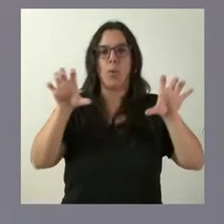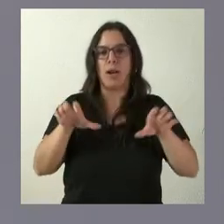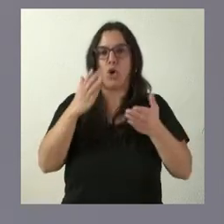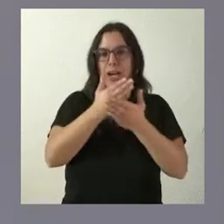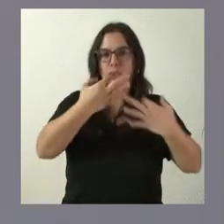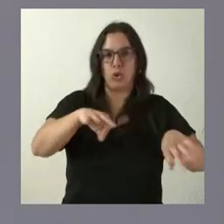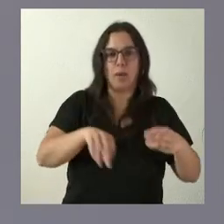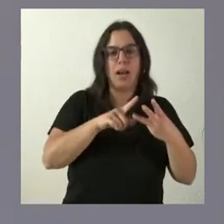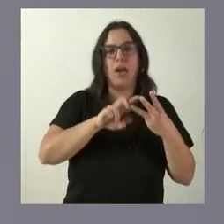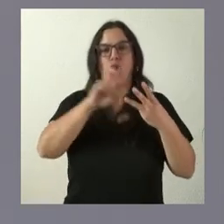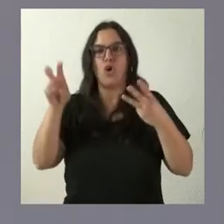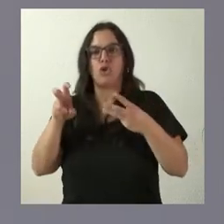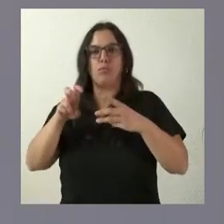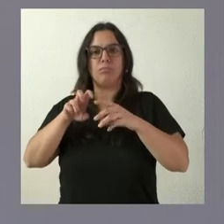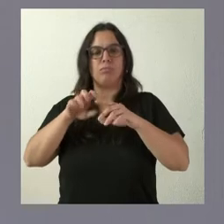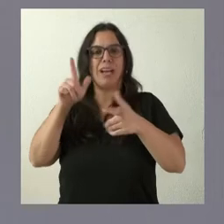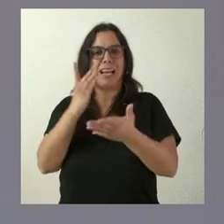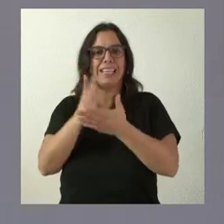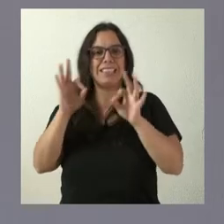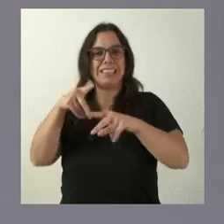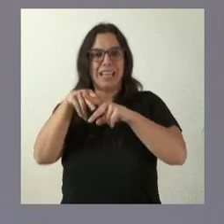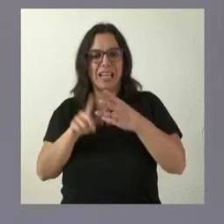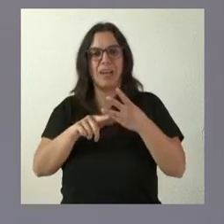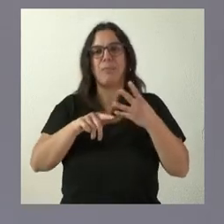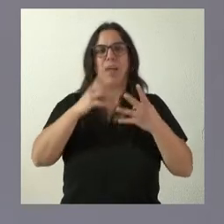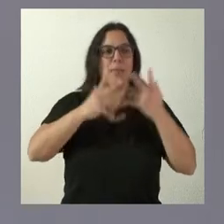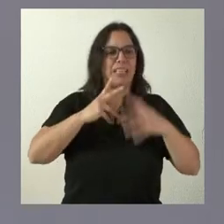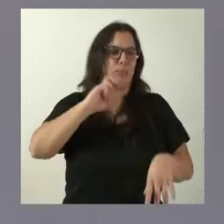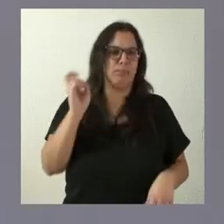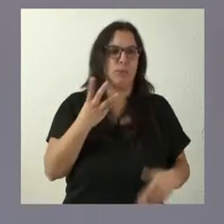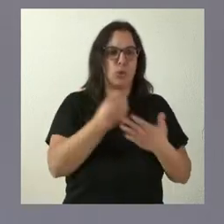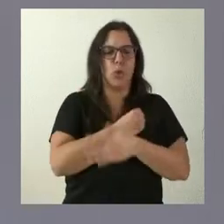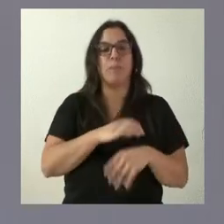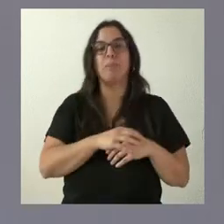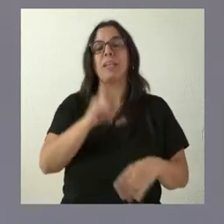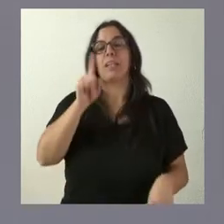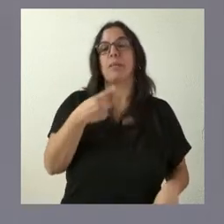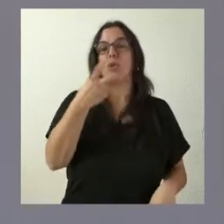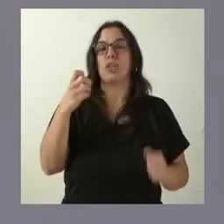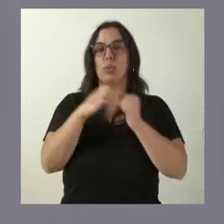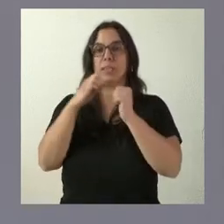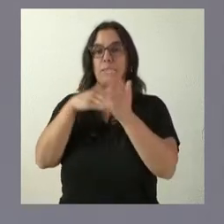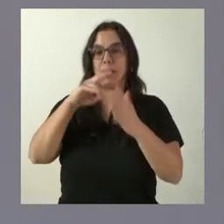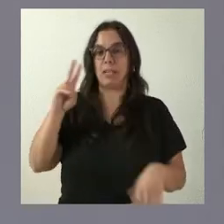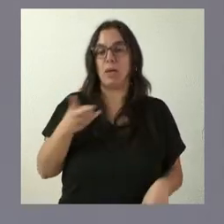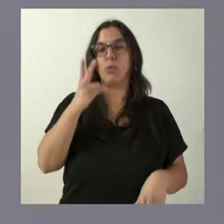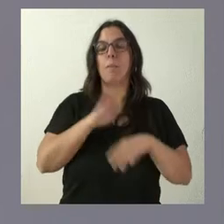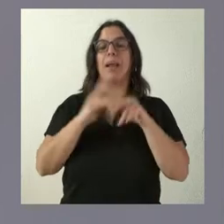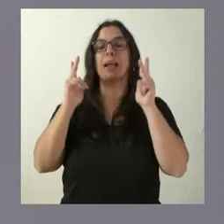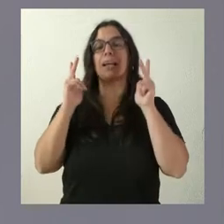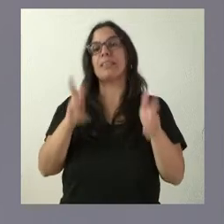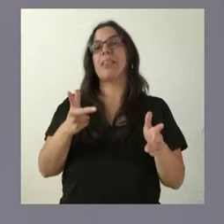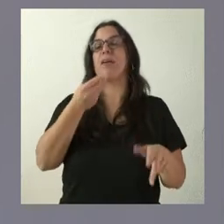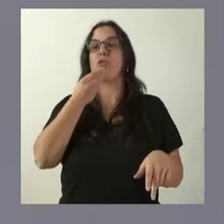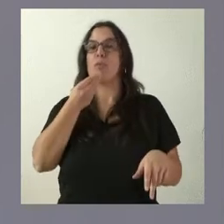mobiliario del aula taller, el mobiliario administrativo, etcétera, etcétera, etcétera. Y 220.000 euros a la residencia y al